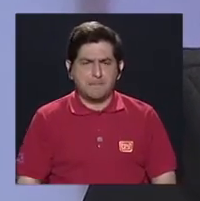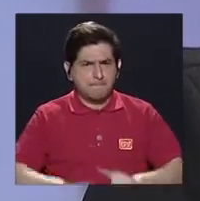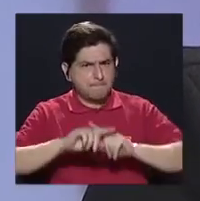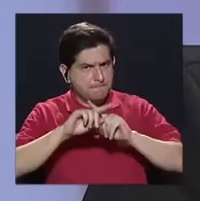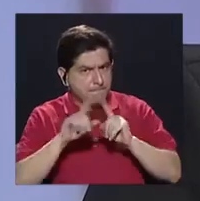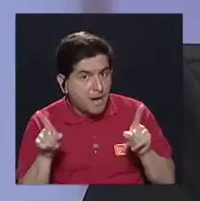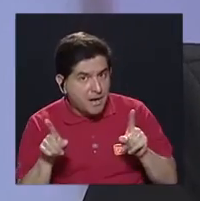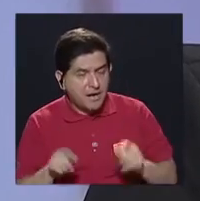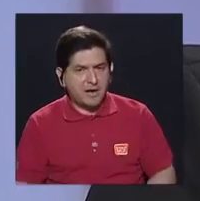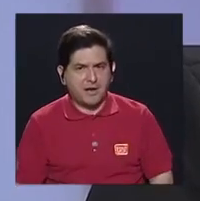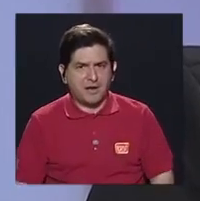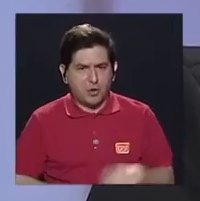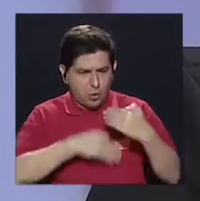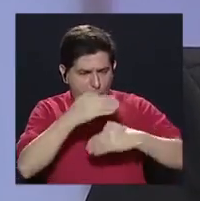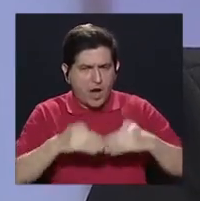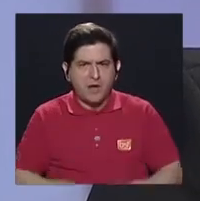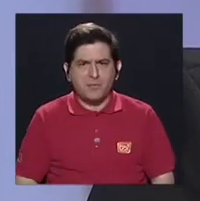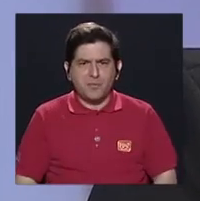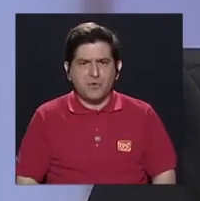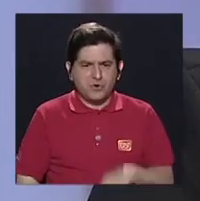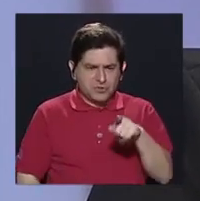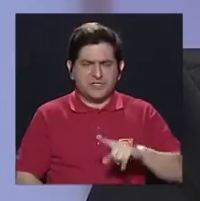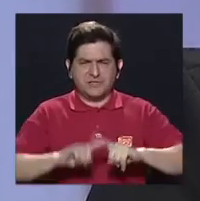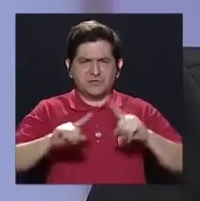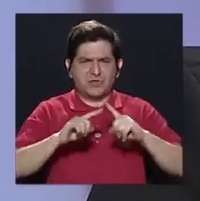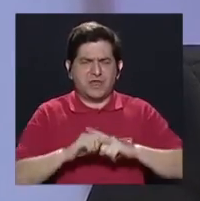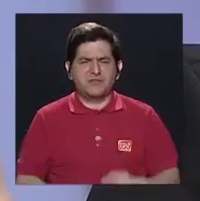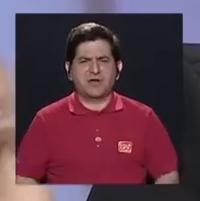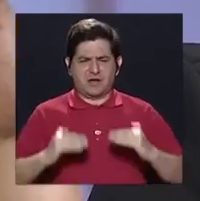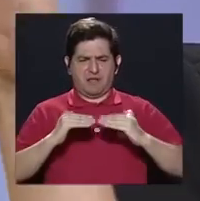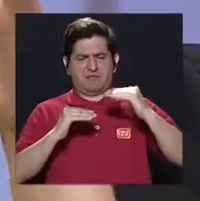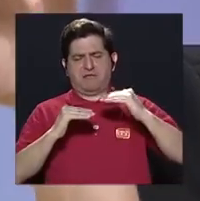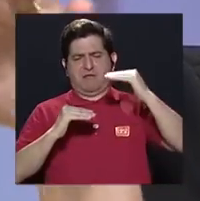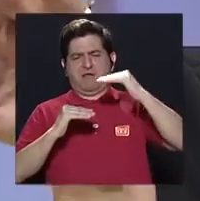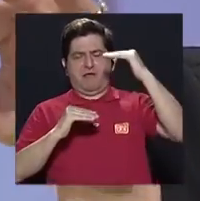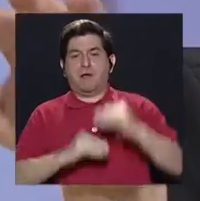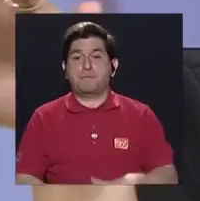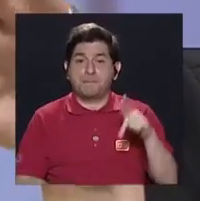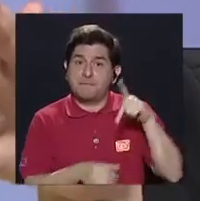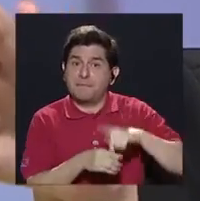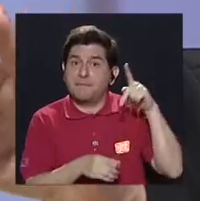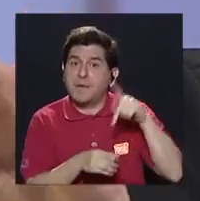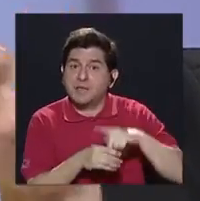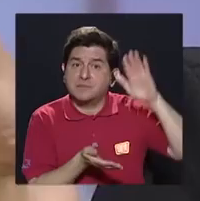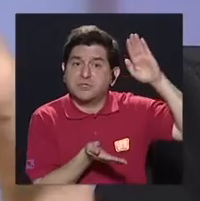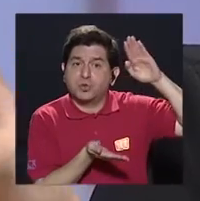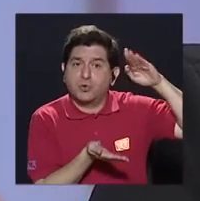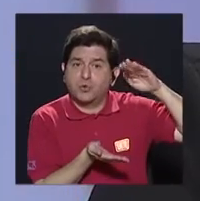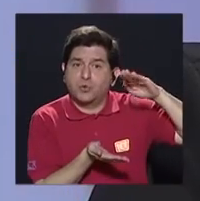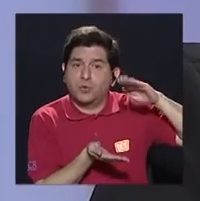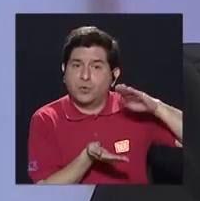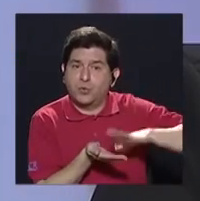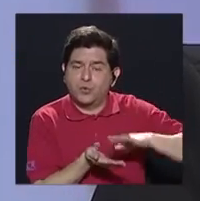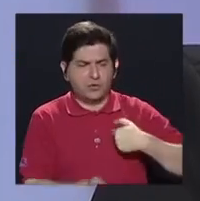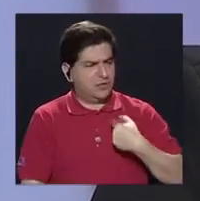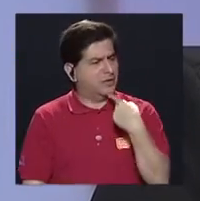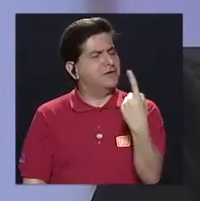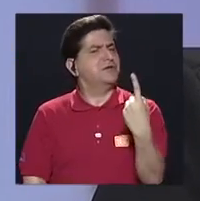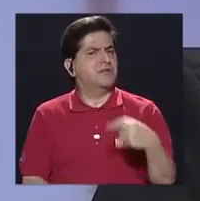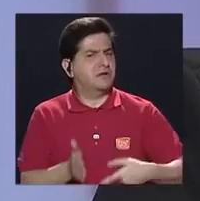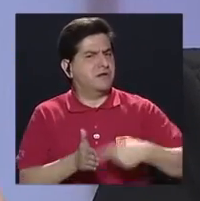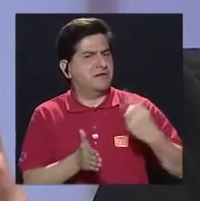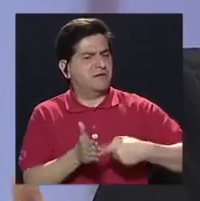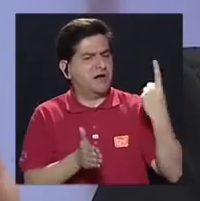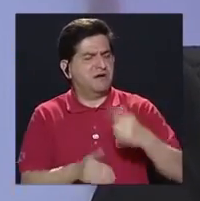subiendo la escala de puestos, ahí va la participación, va de desmando. Y es donde digo que muchas